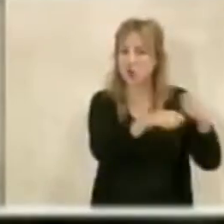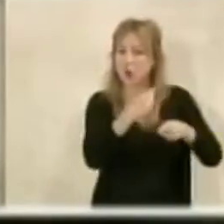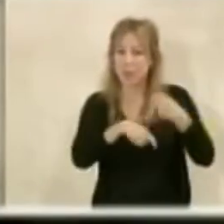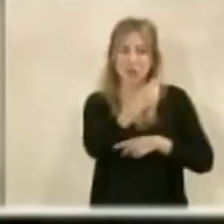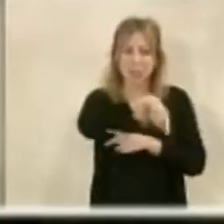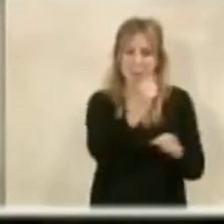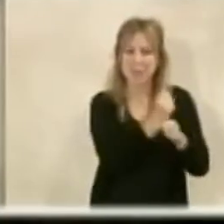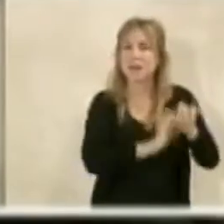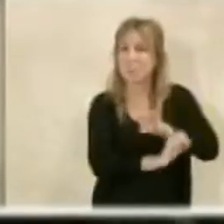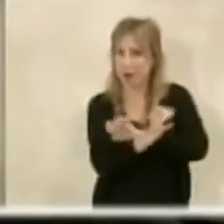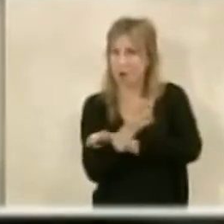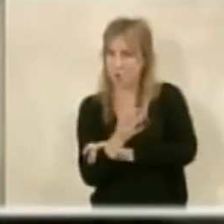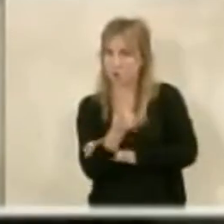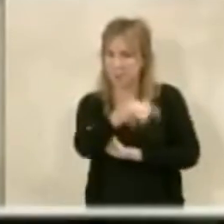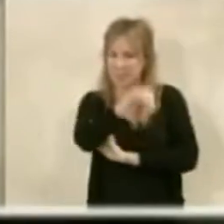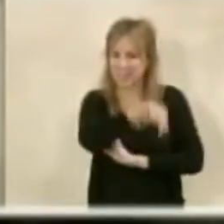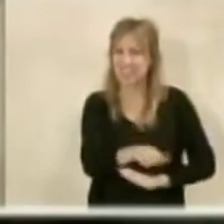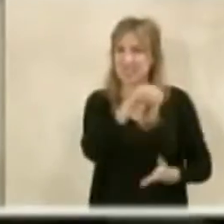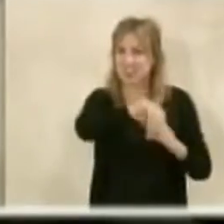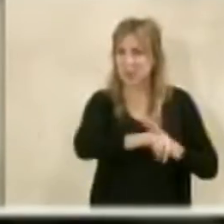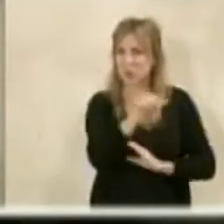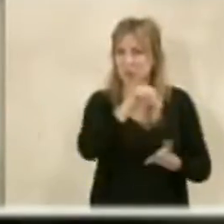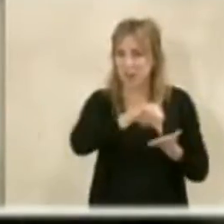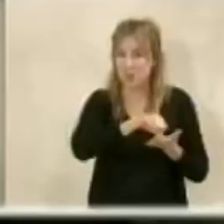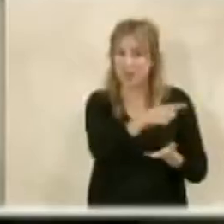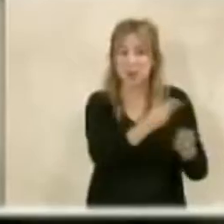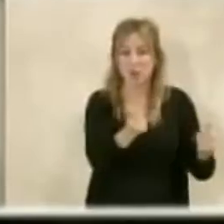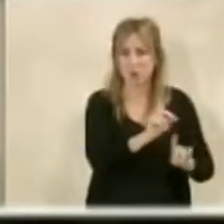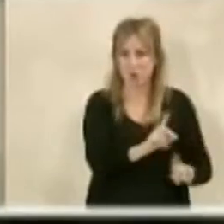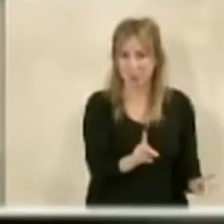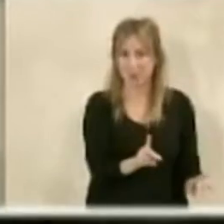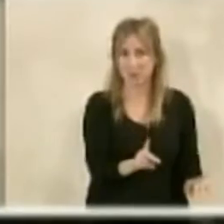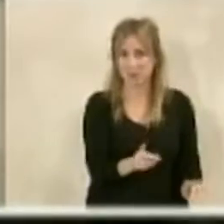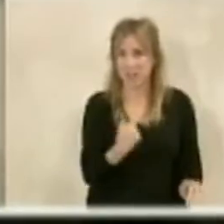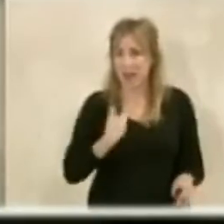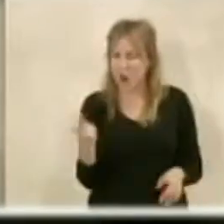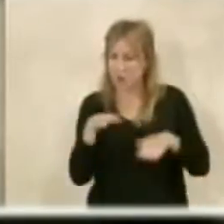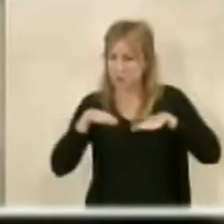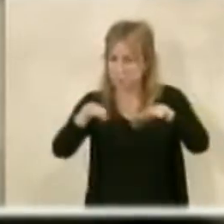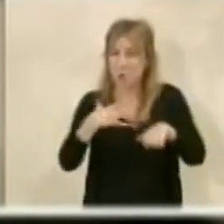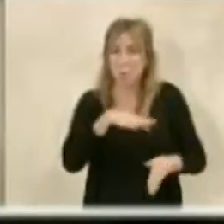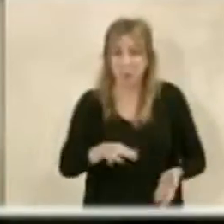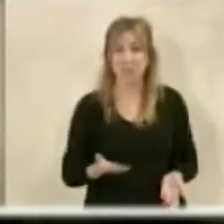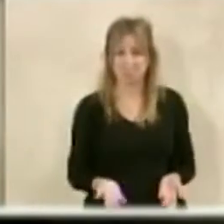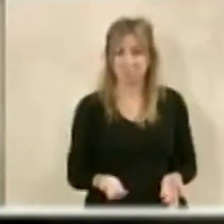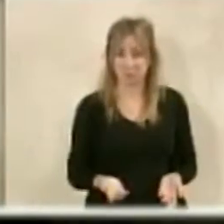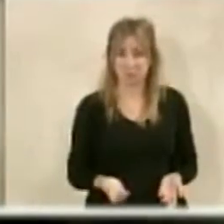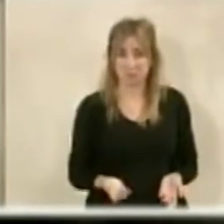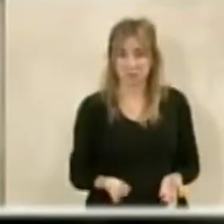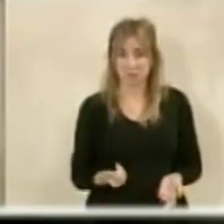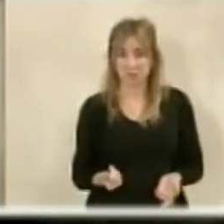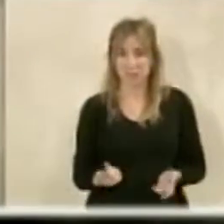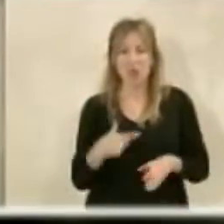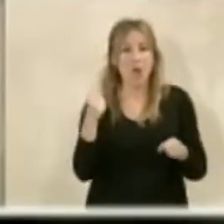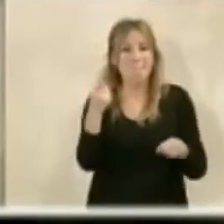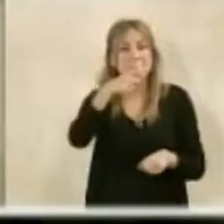también generan muchos puestos de trabajo en esta ciudad, pues tampoco los pierden. Yo creo que las dos cosas pueden ser perfectamente compatibles. Es decir, que todas